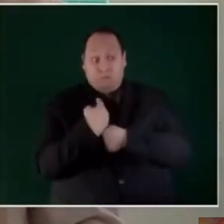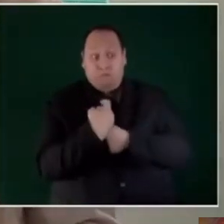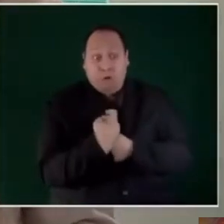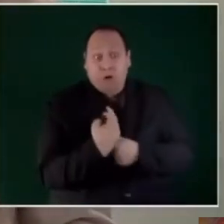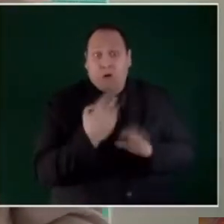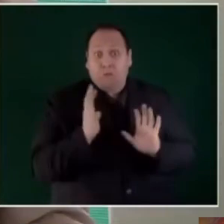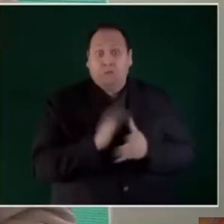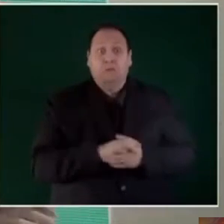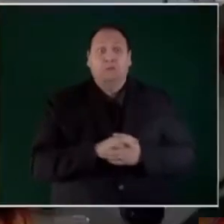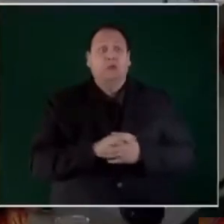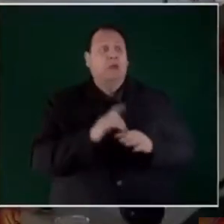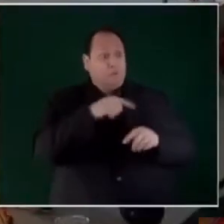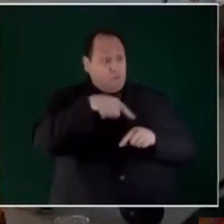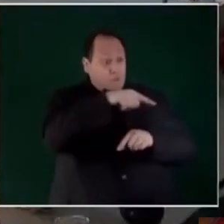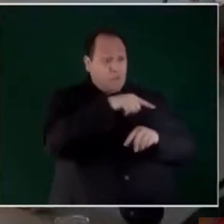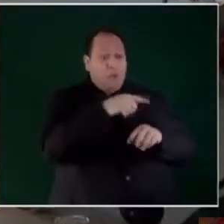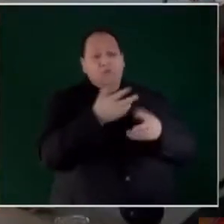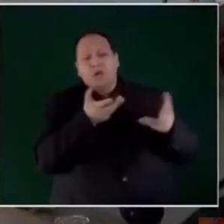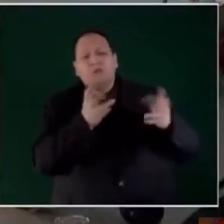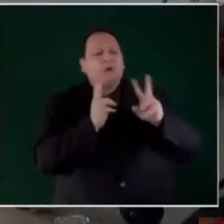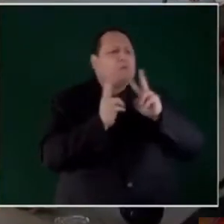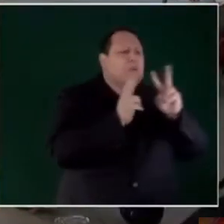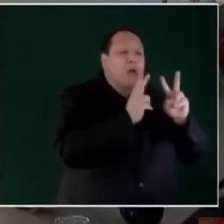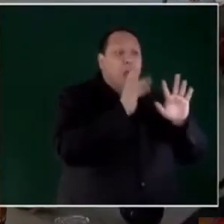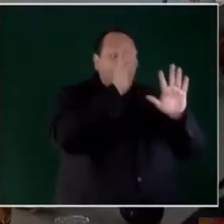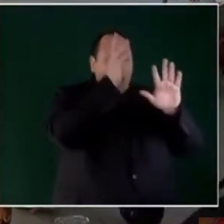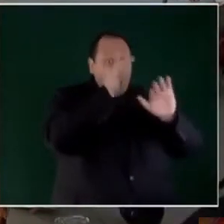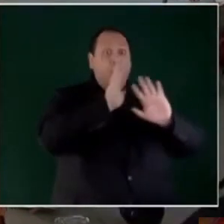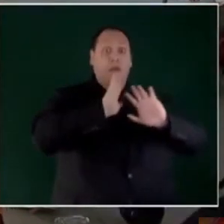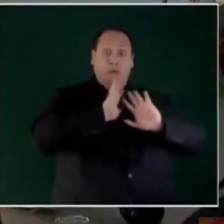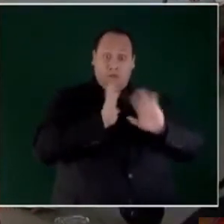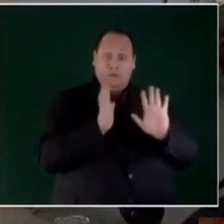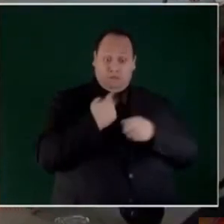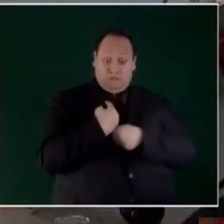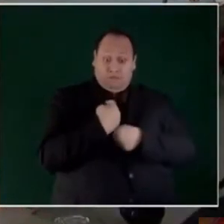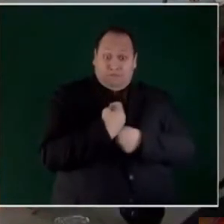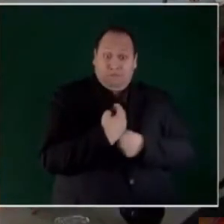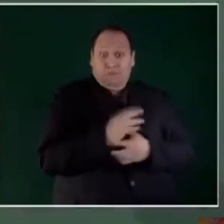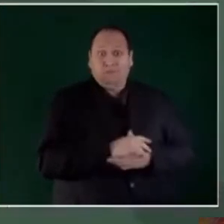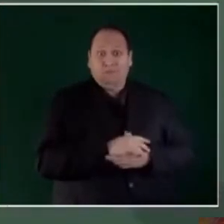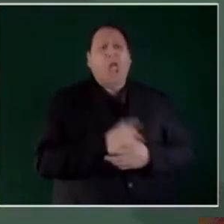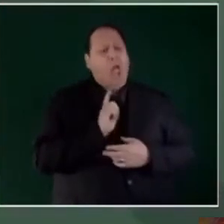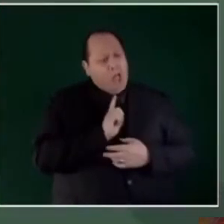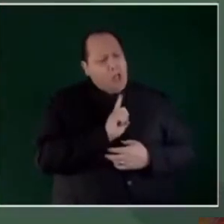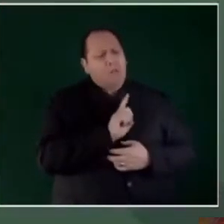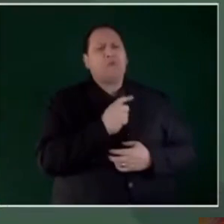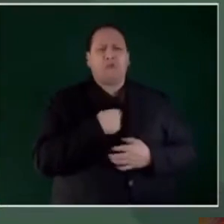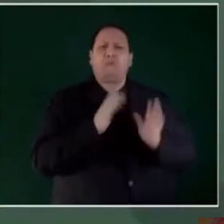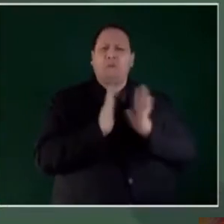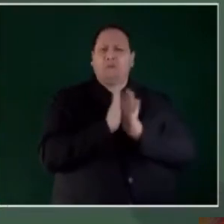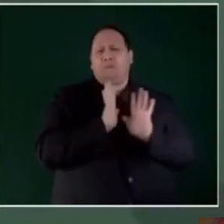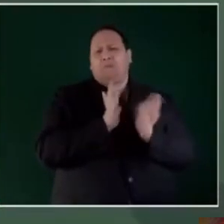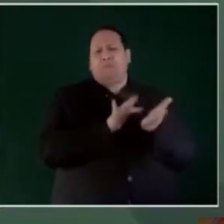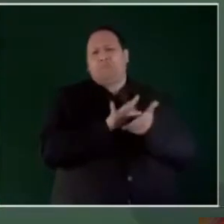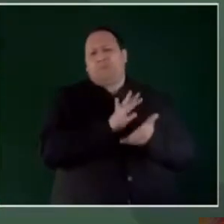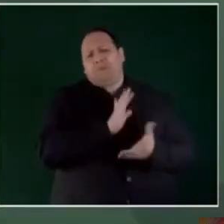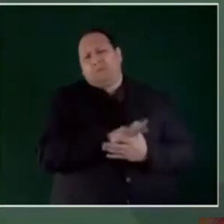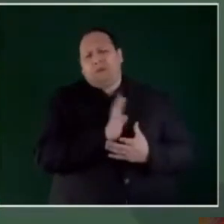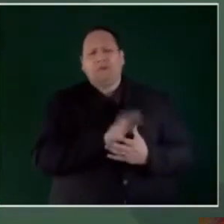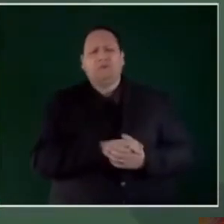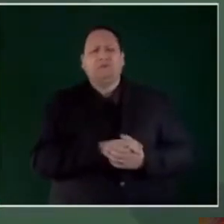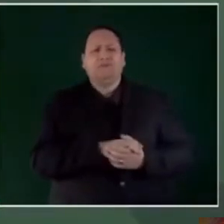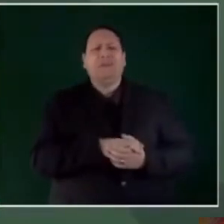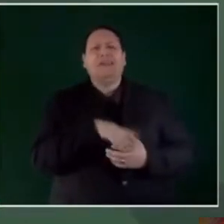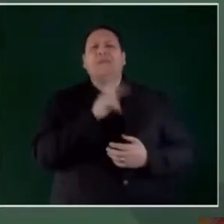cuando hayan llegado a un acuerdo, pues voy a participar. Pero